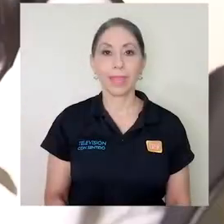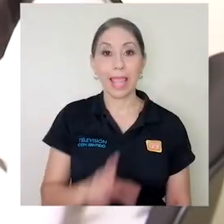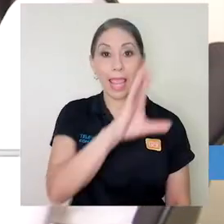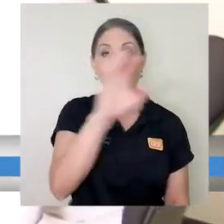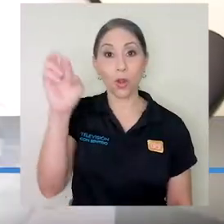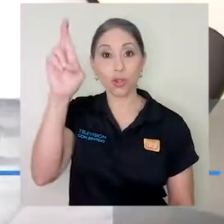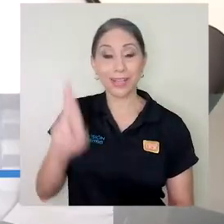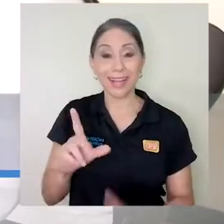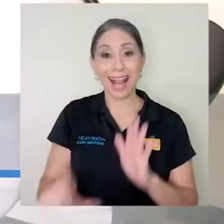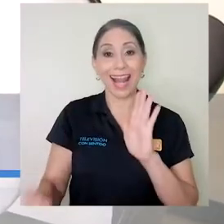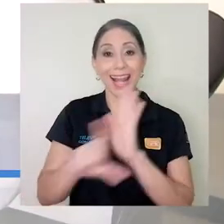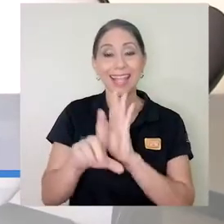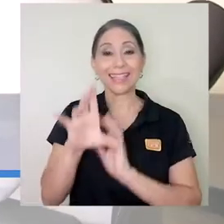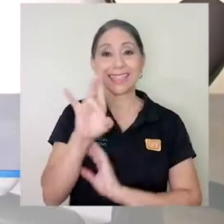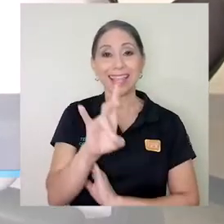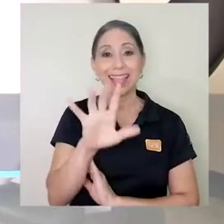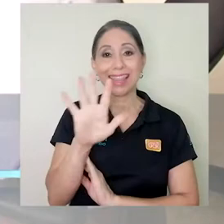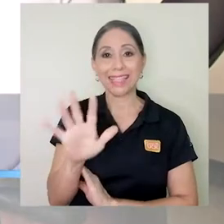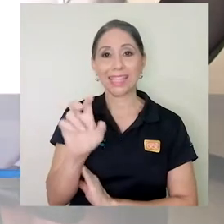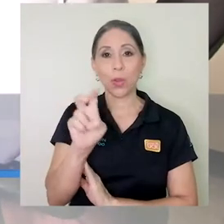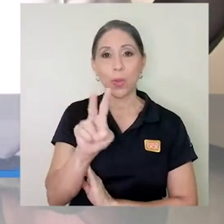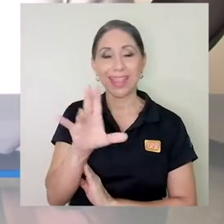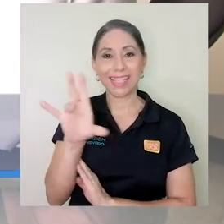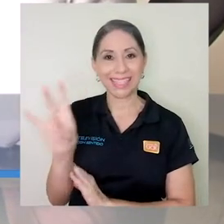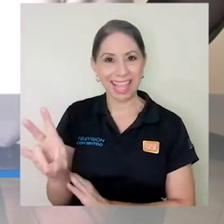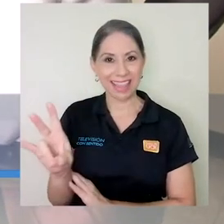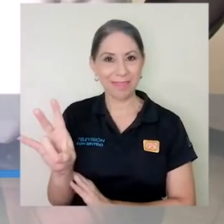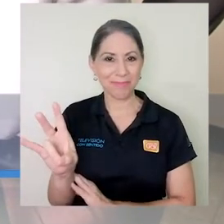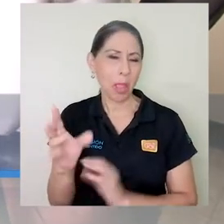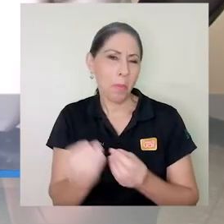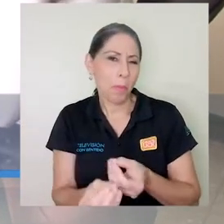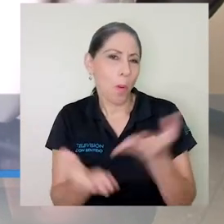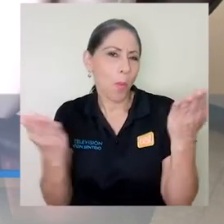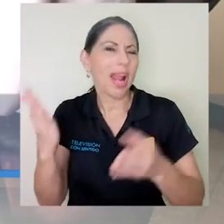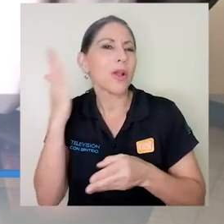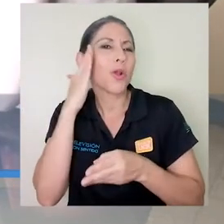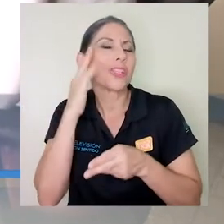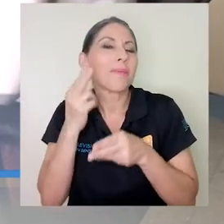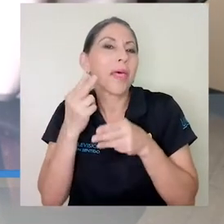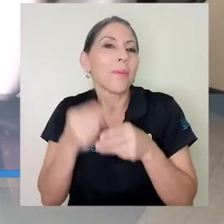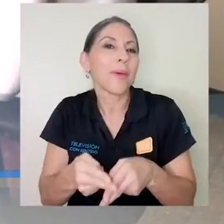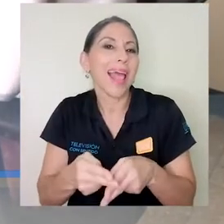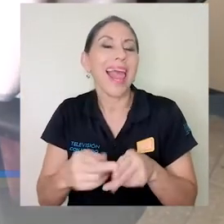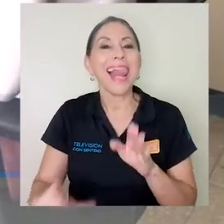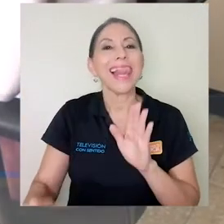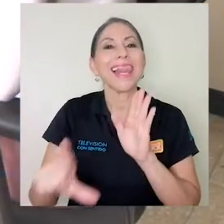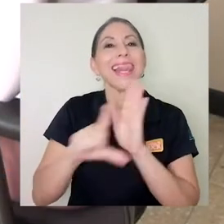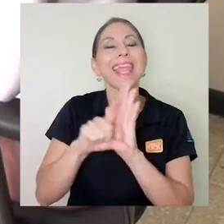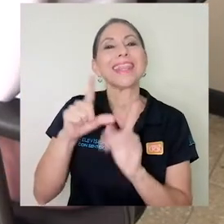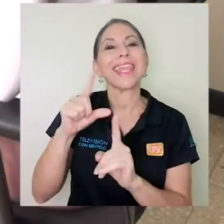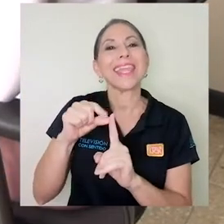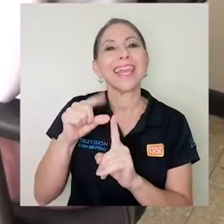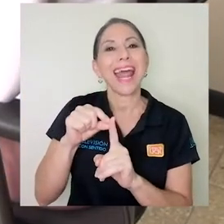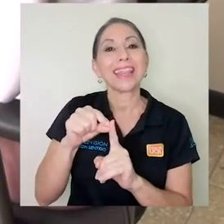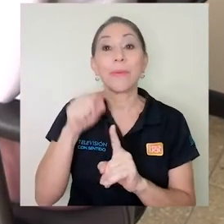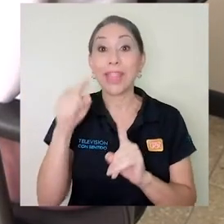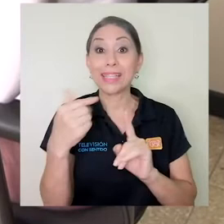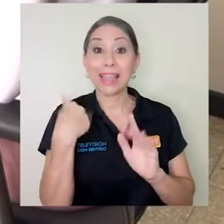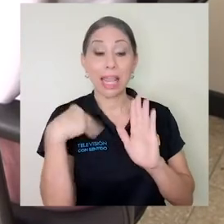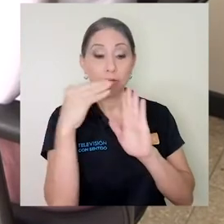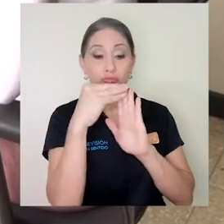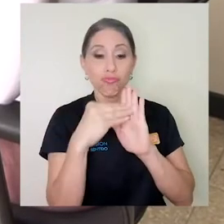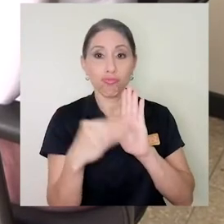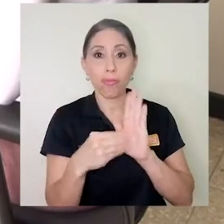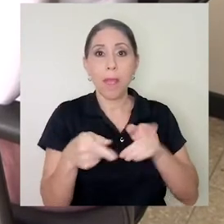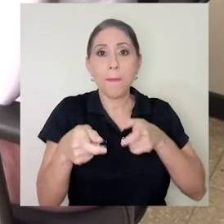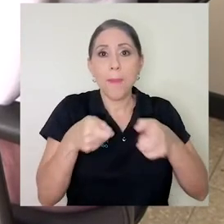En Costa Rica, la Ley 7527, popularmente conocida como la Ley de Inclinato, es la que contiene las